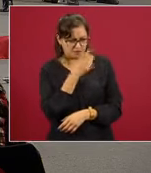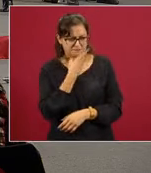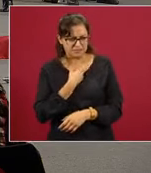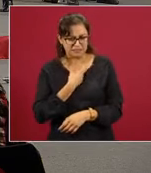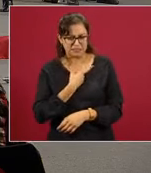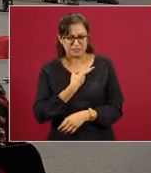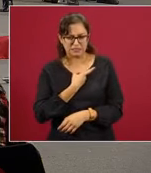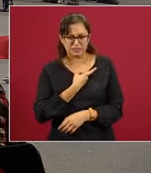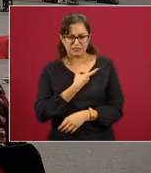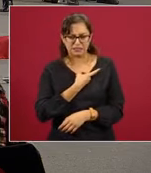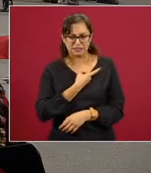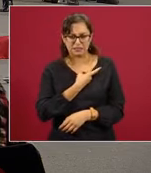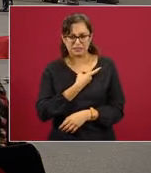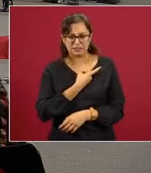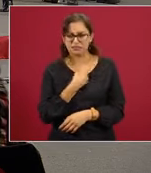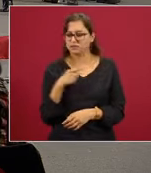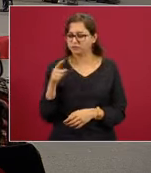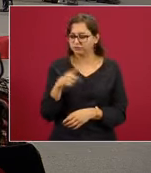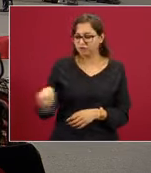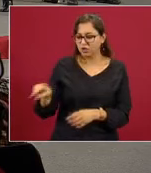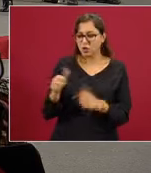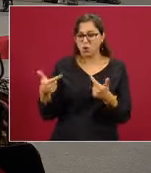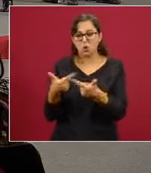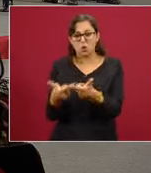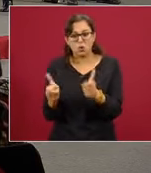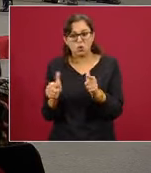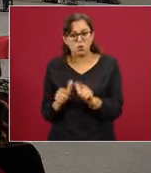un grupo de médicos,